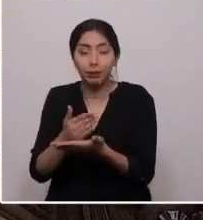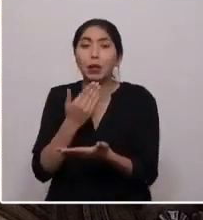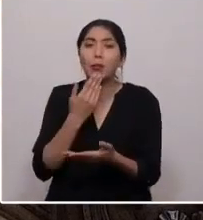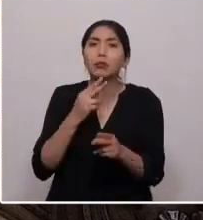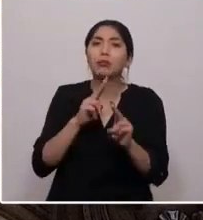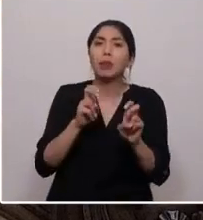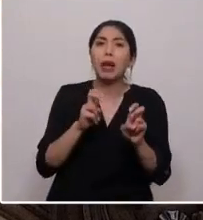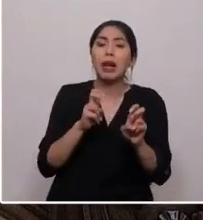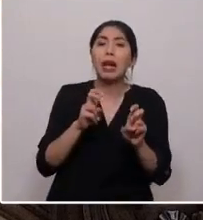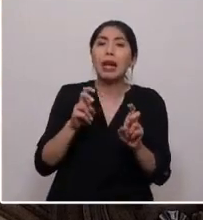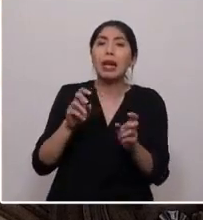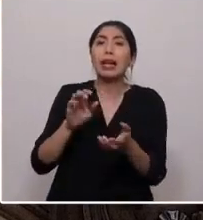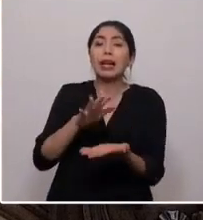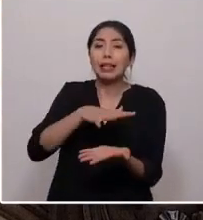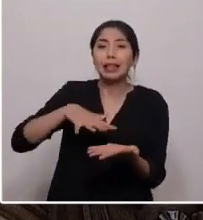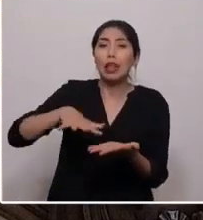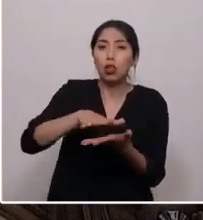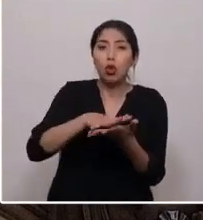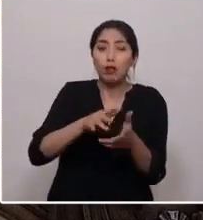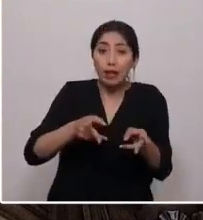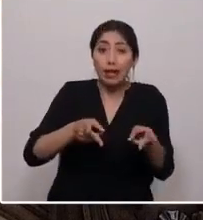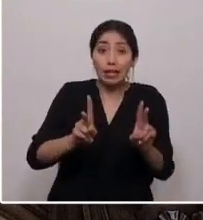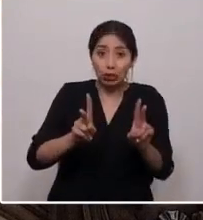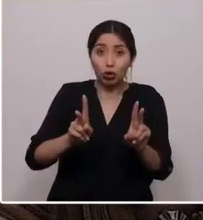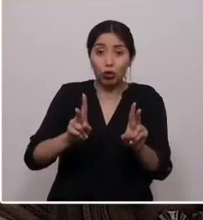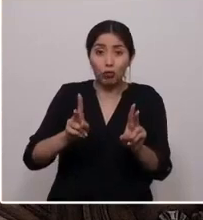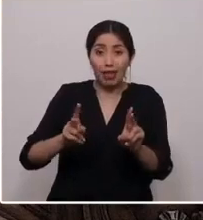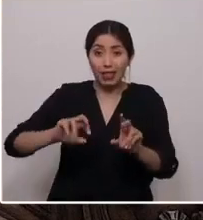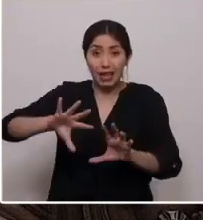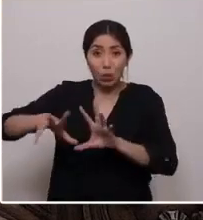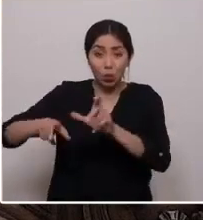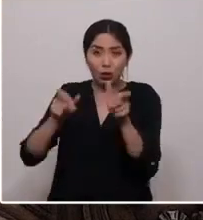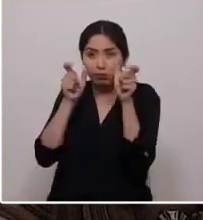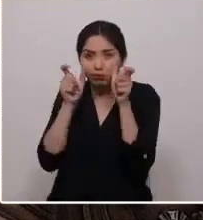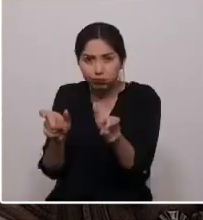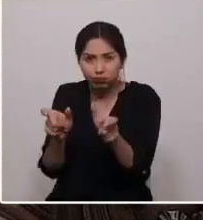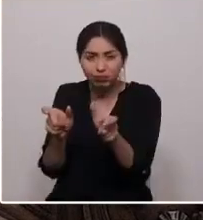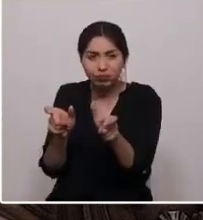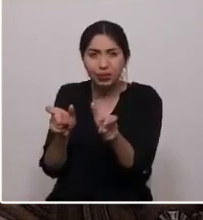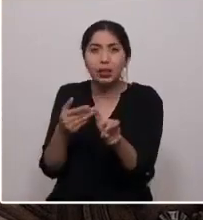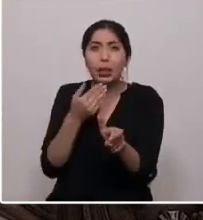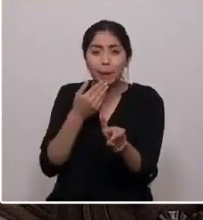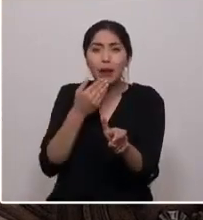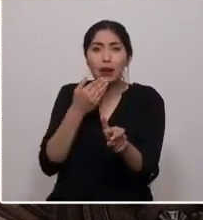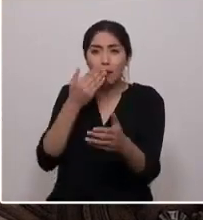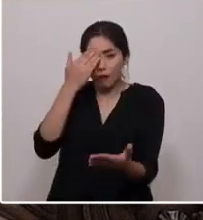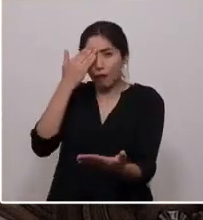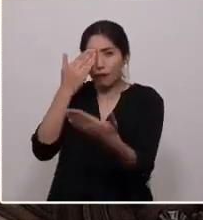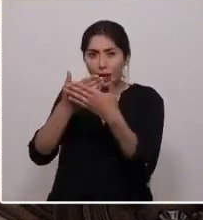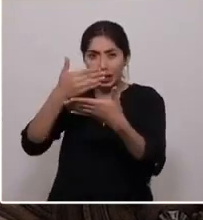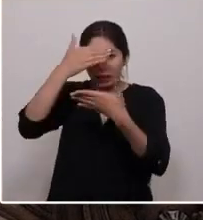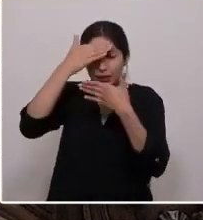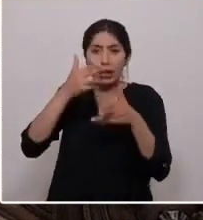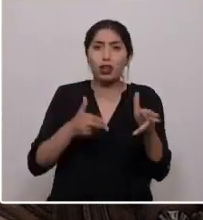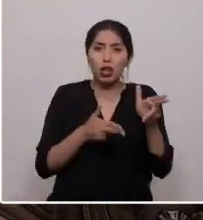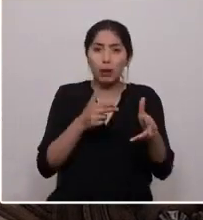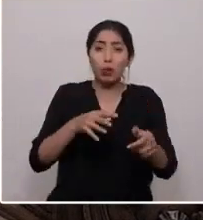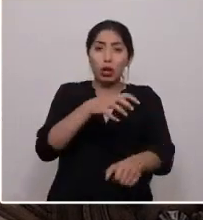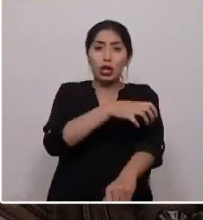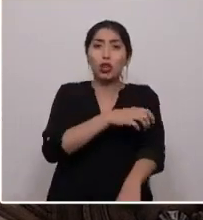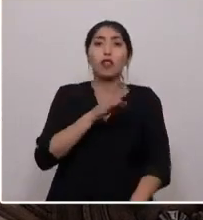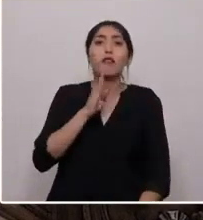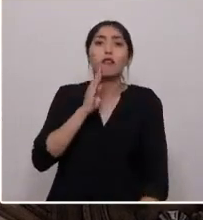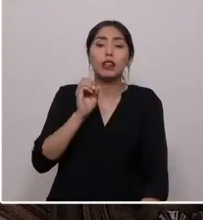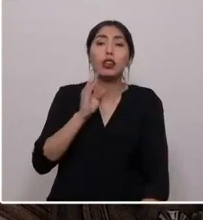violencia y no permita más impunidad y sobre todo le haga frente al terrorismo que vive en las regiones del Bío Bío y la Araucanía